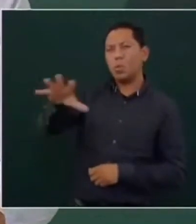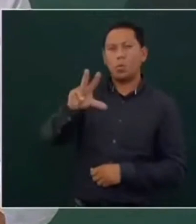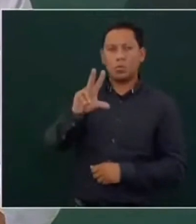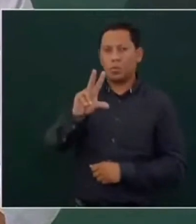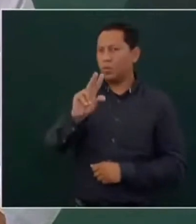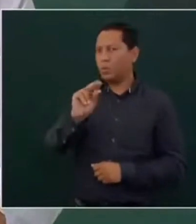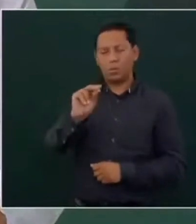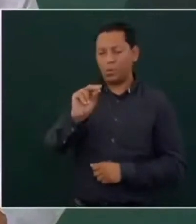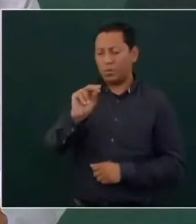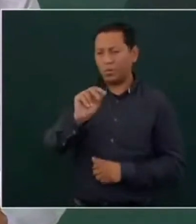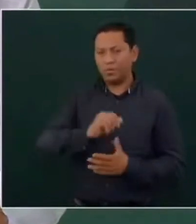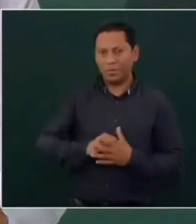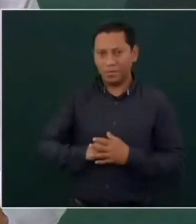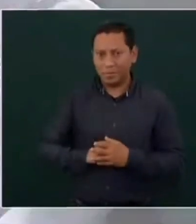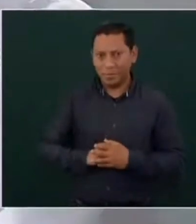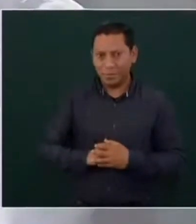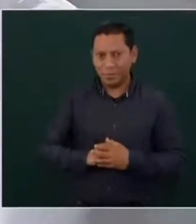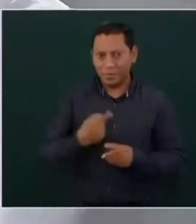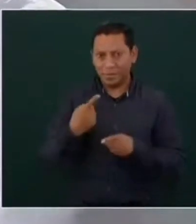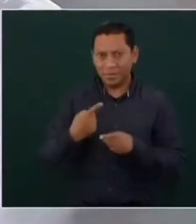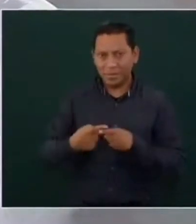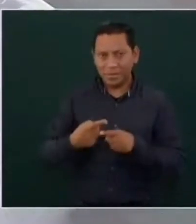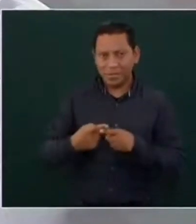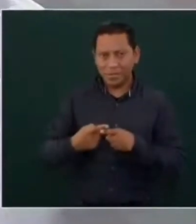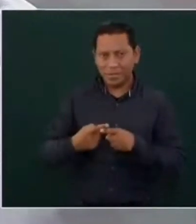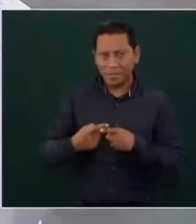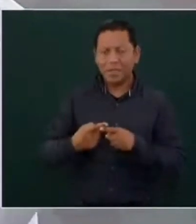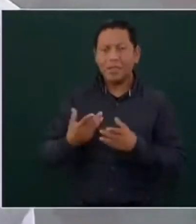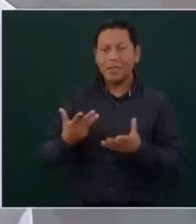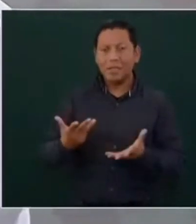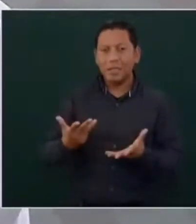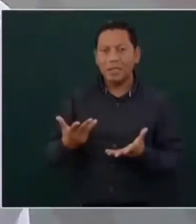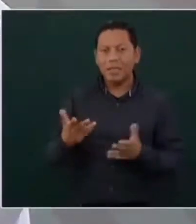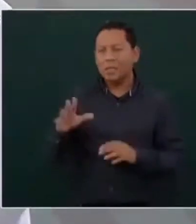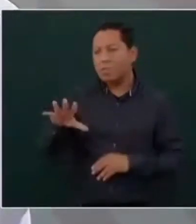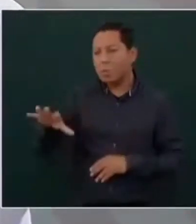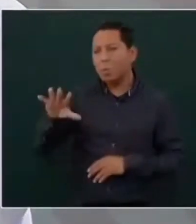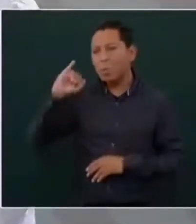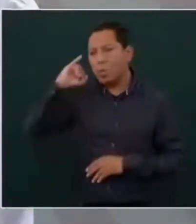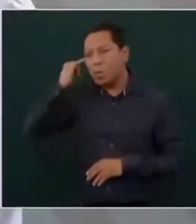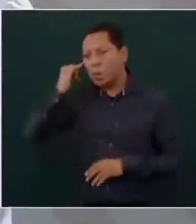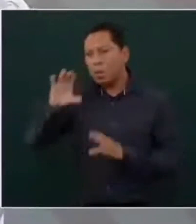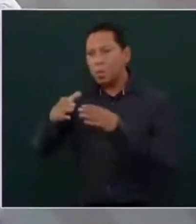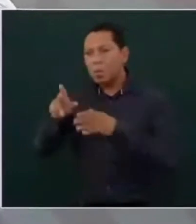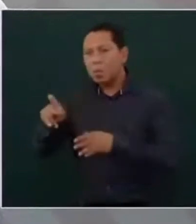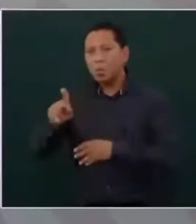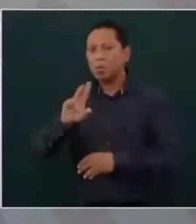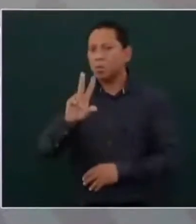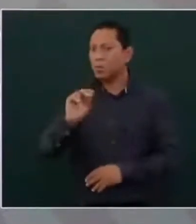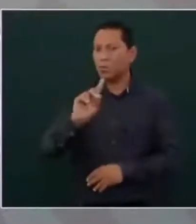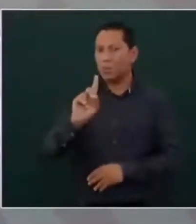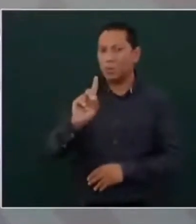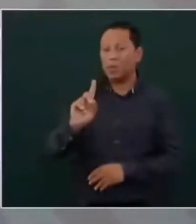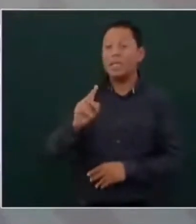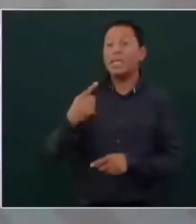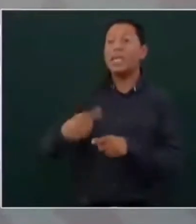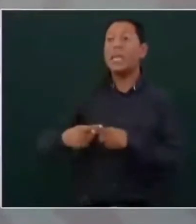no no las comunidades indígenas no el pueblo no no los dirigentes